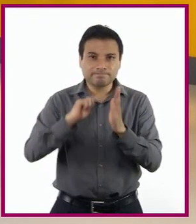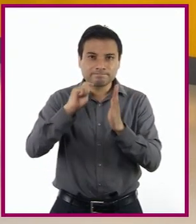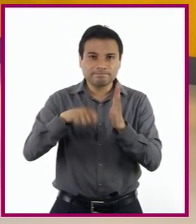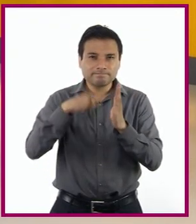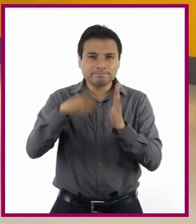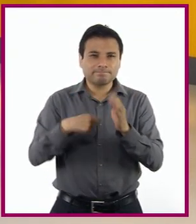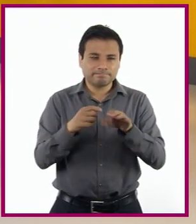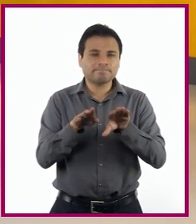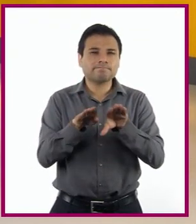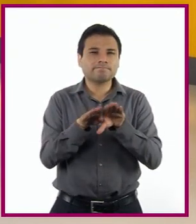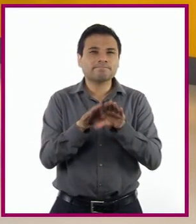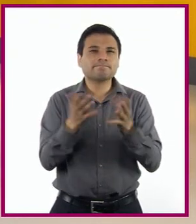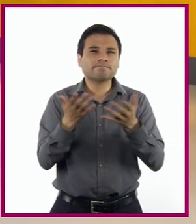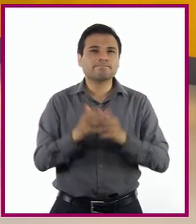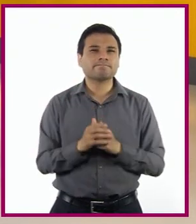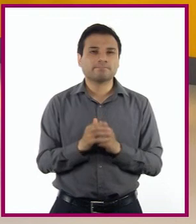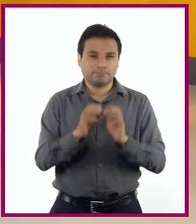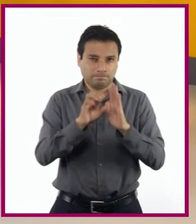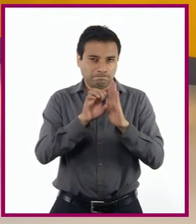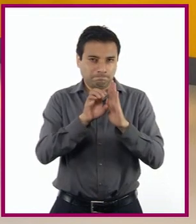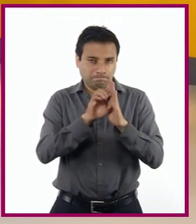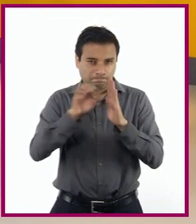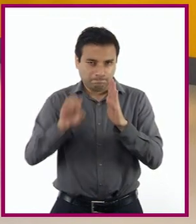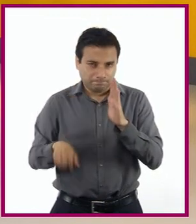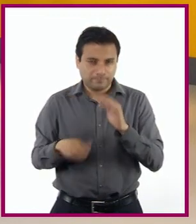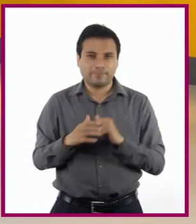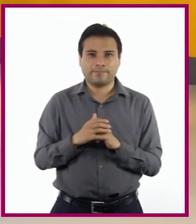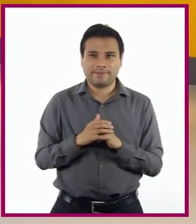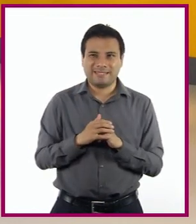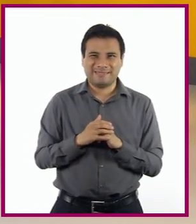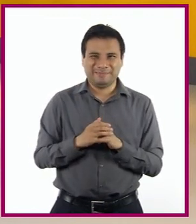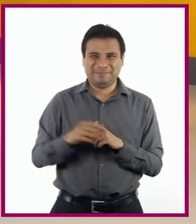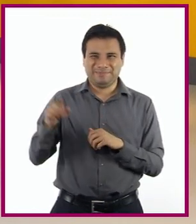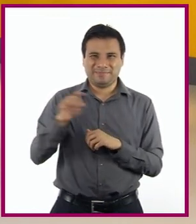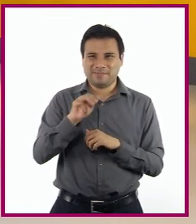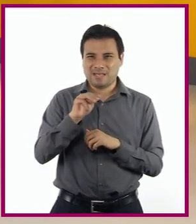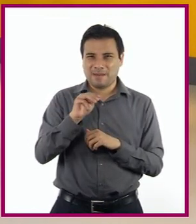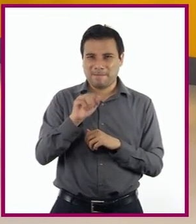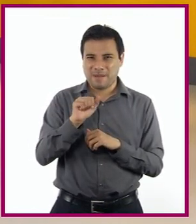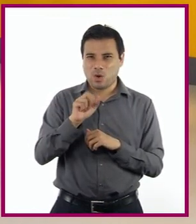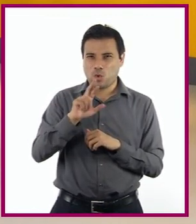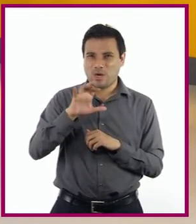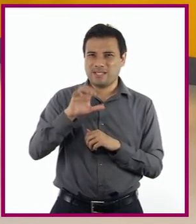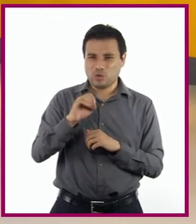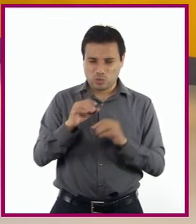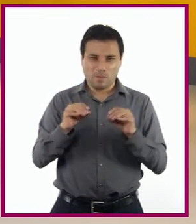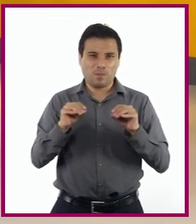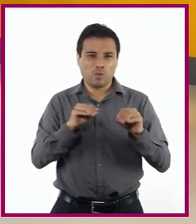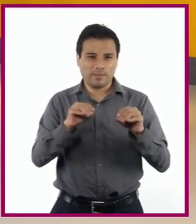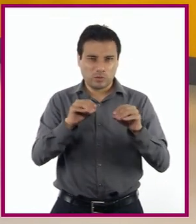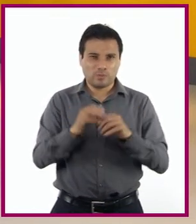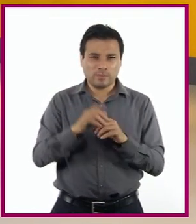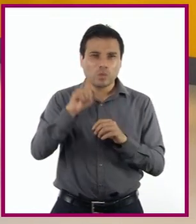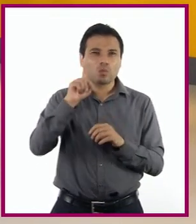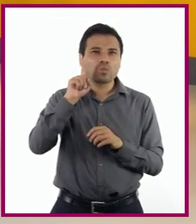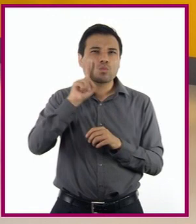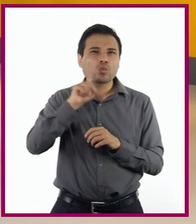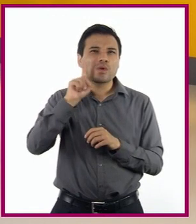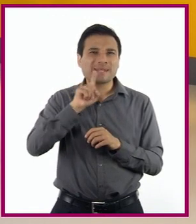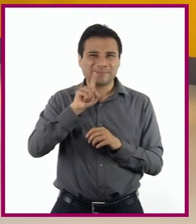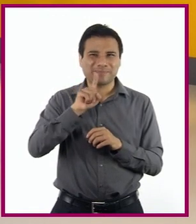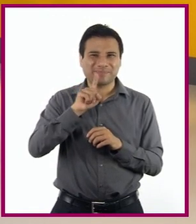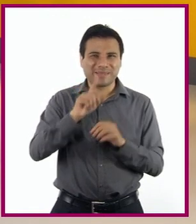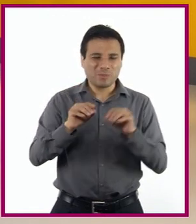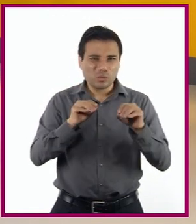Combinaría el movimiento que hizo Mauricio Con el trazo de Anareli Y la primera parte de la melodía de Jaime